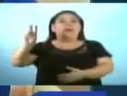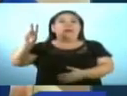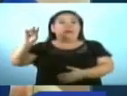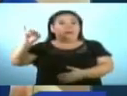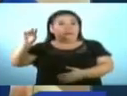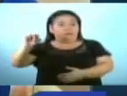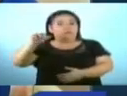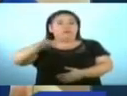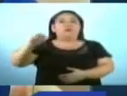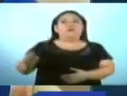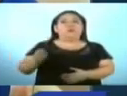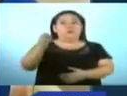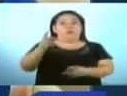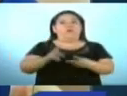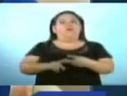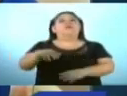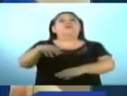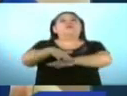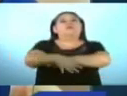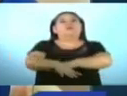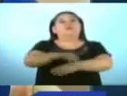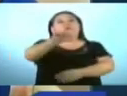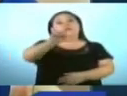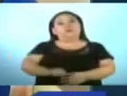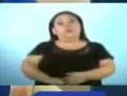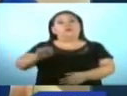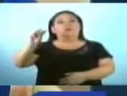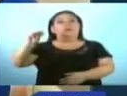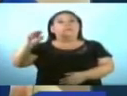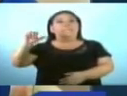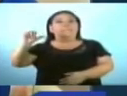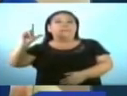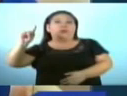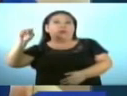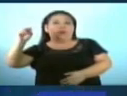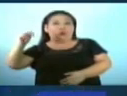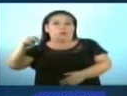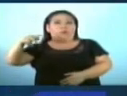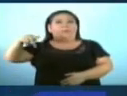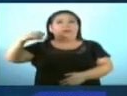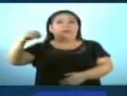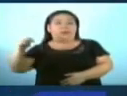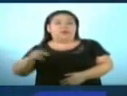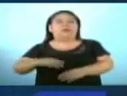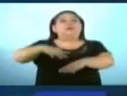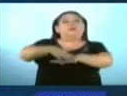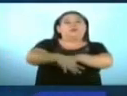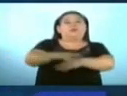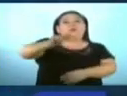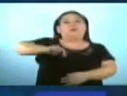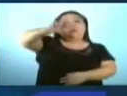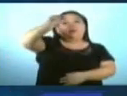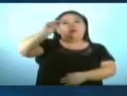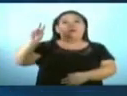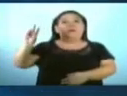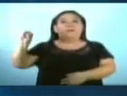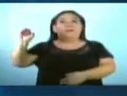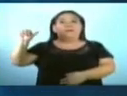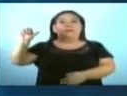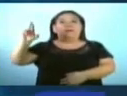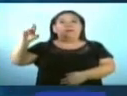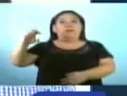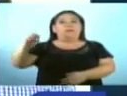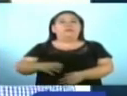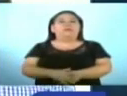La Paz Centro. En La Paz Sur, Marcela Pineda por Nuevas Ideas, La Paz Oeste, Salvador Menéndez de Gana. Y en el municipio de